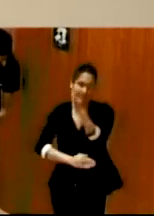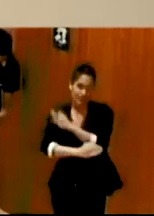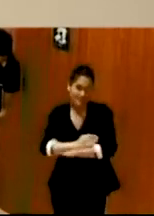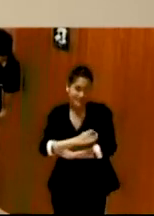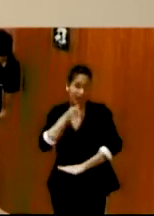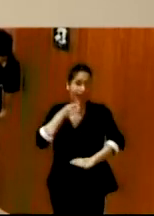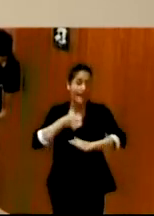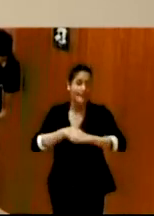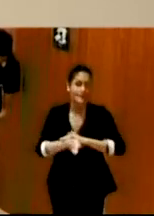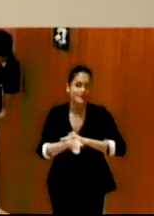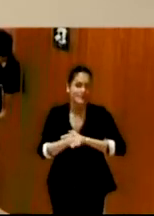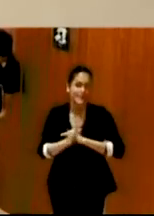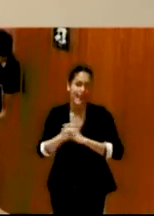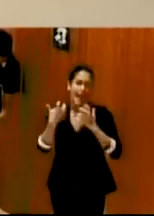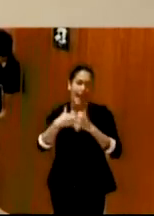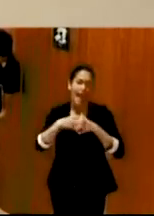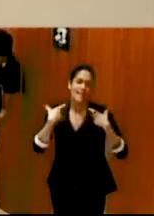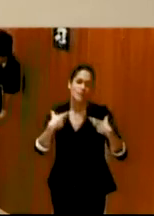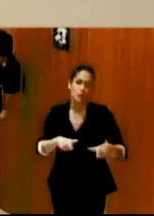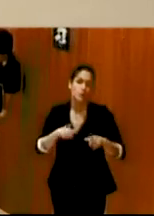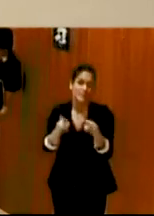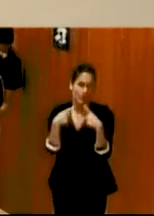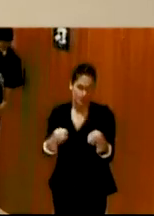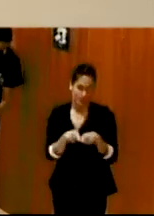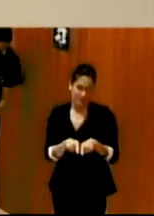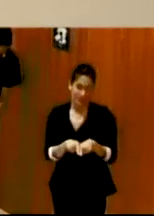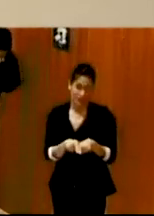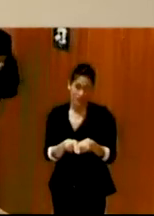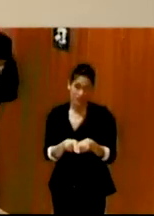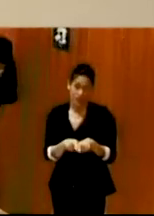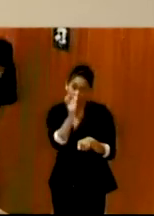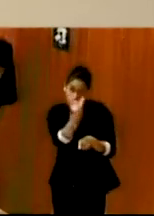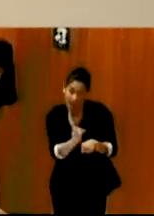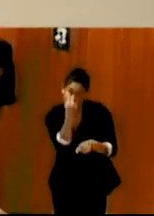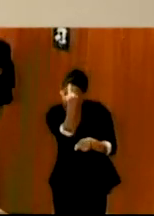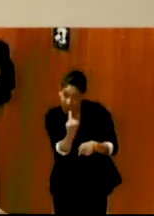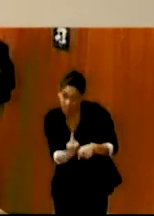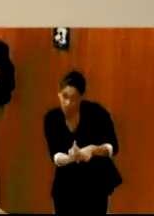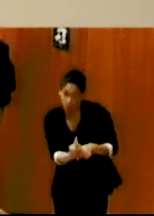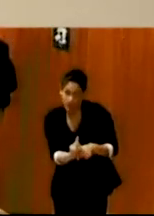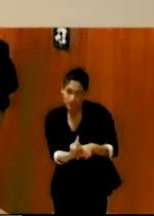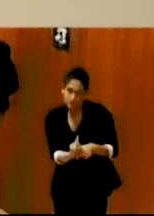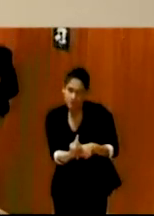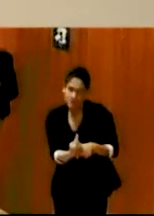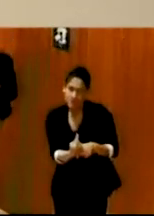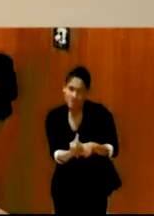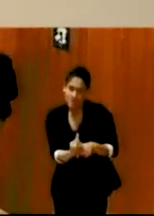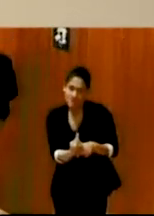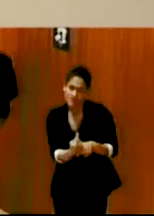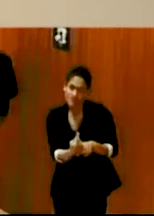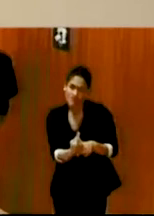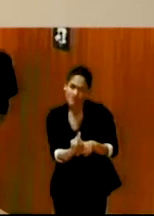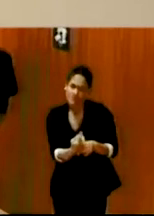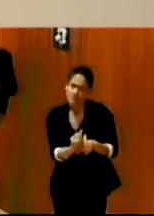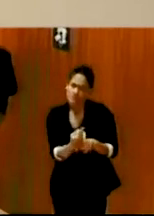accesibilidad, industria musical. Cada una de esas palabras, cada uno de esos conceptos, tienen detrás muchas